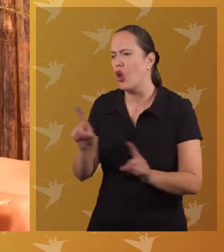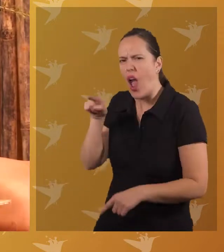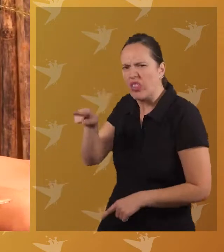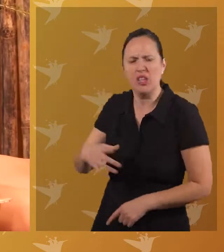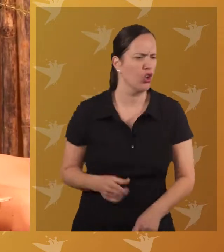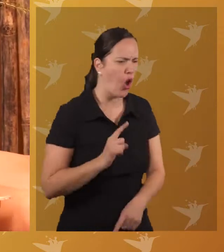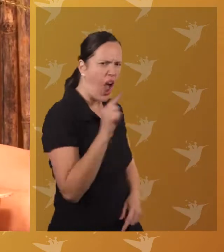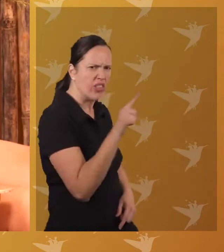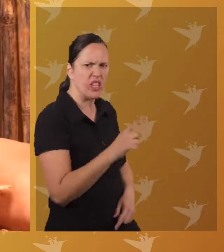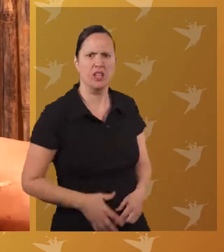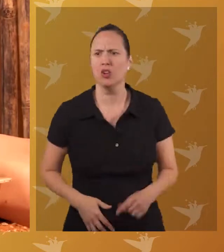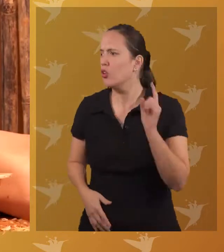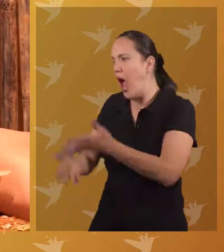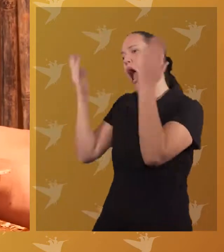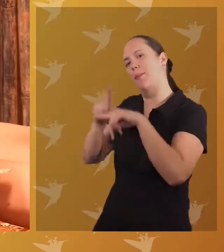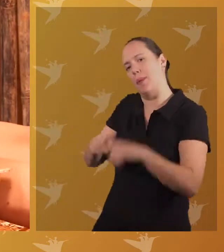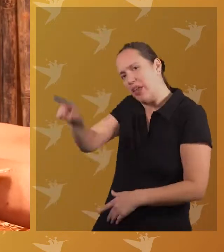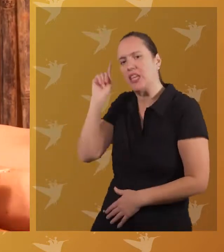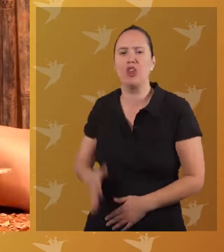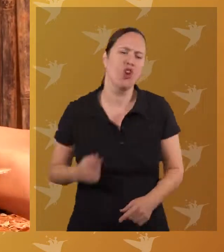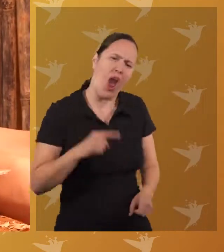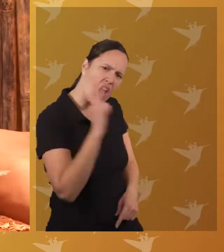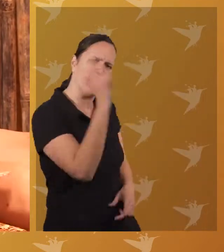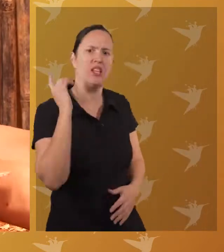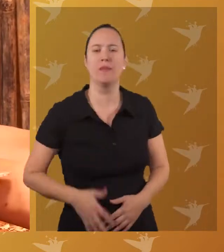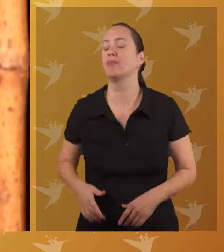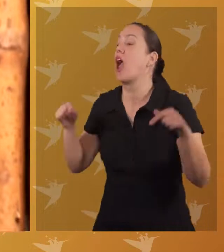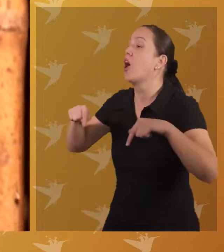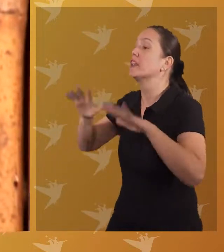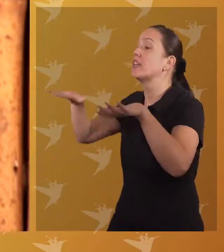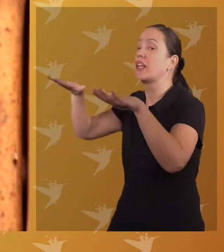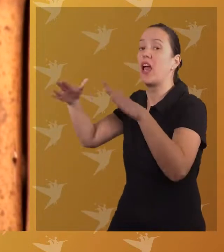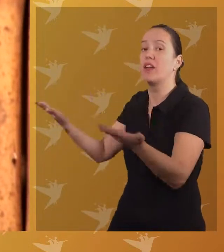a ti. No, a ti. No, a ti. Primo, te toca a ti. No, a ti.